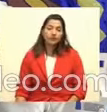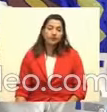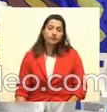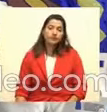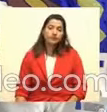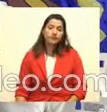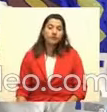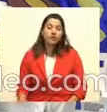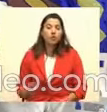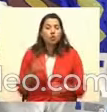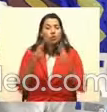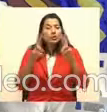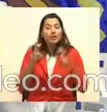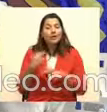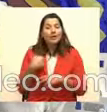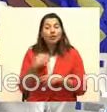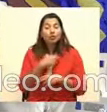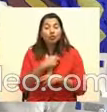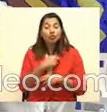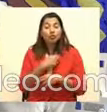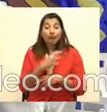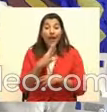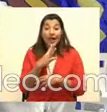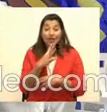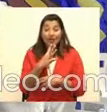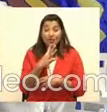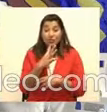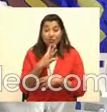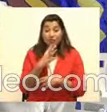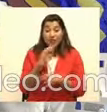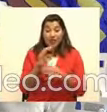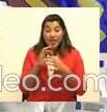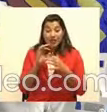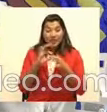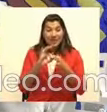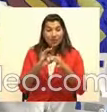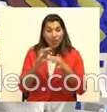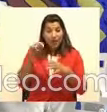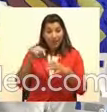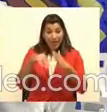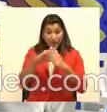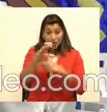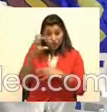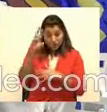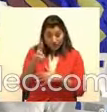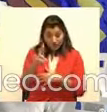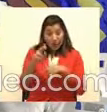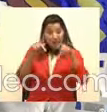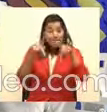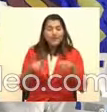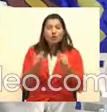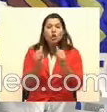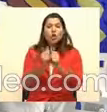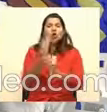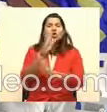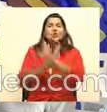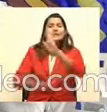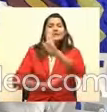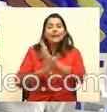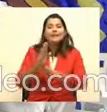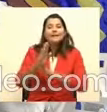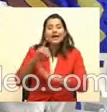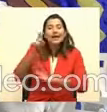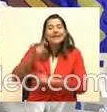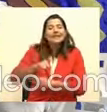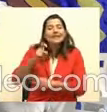la ley, que hace falta en este país, es esto. Es que la persona con discapacidad no es que necesita poner la mano y